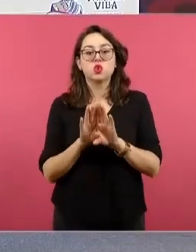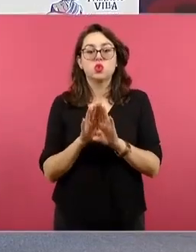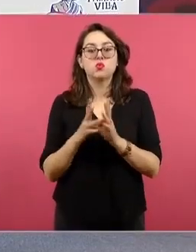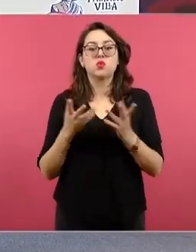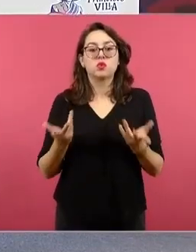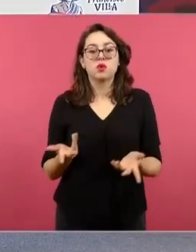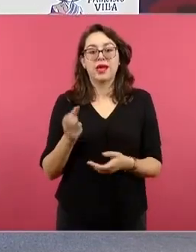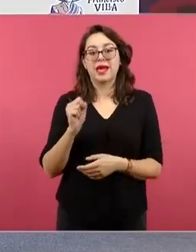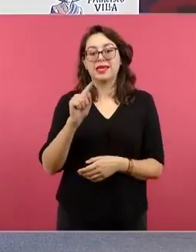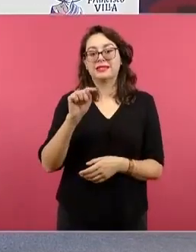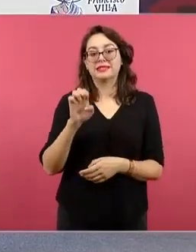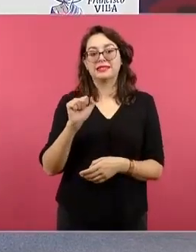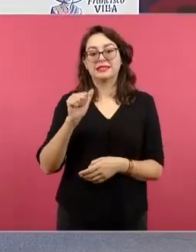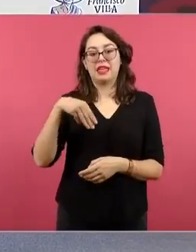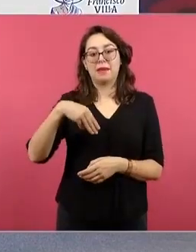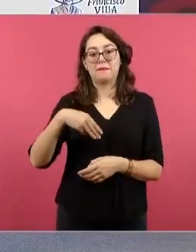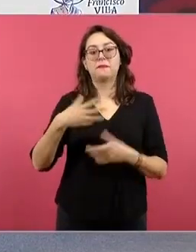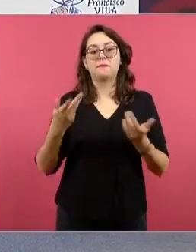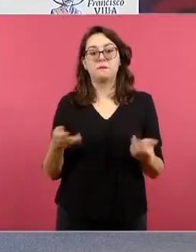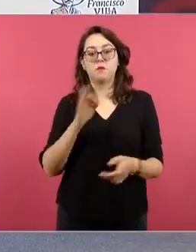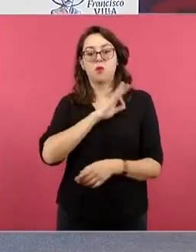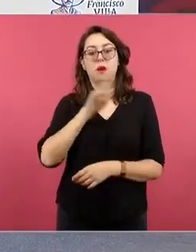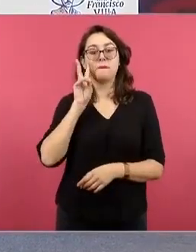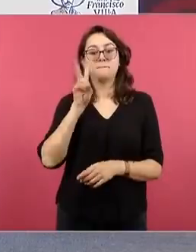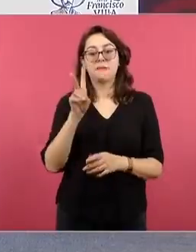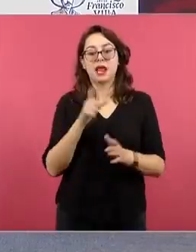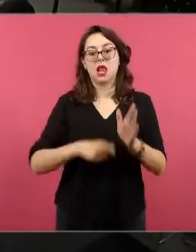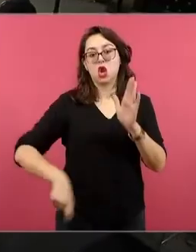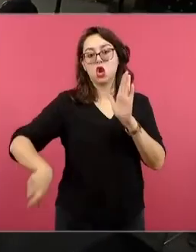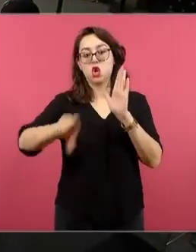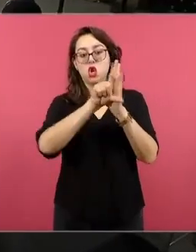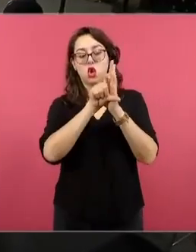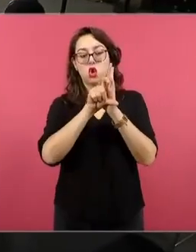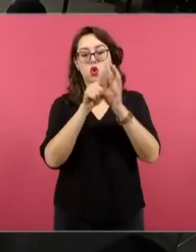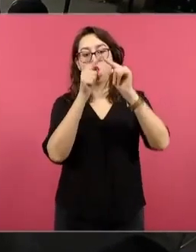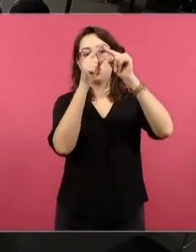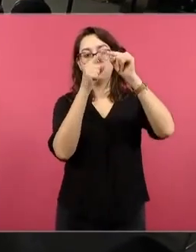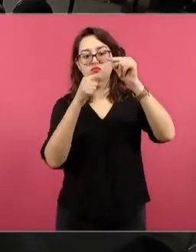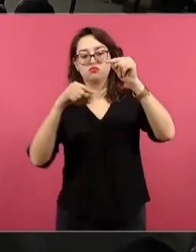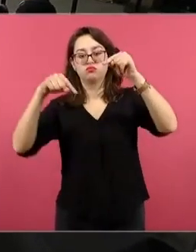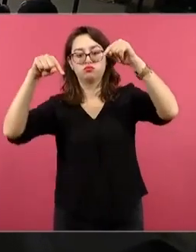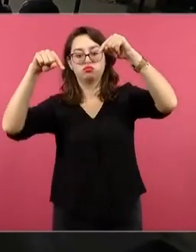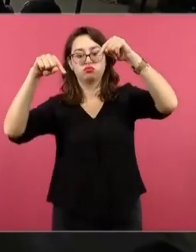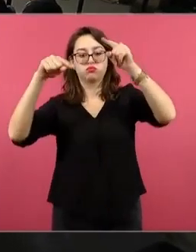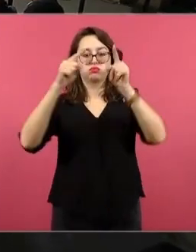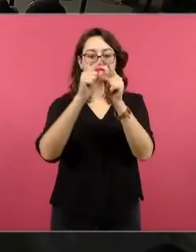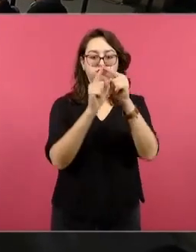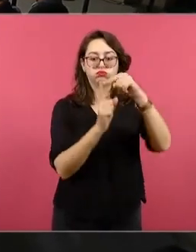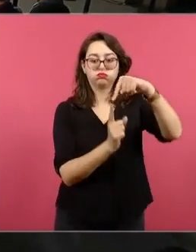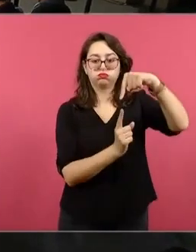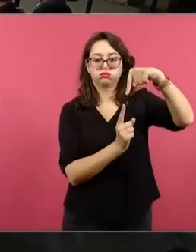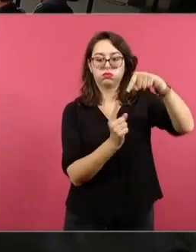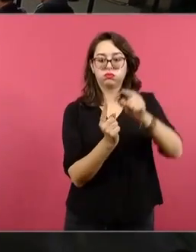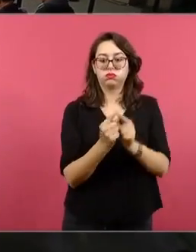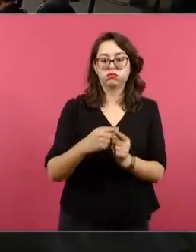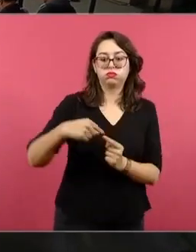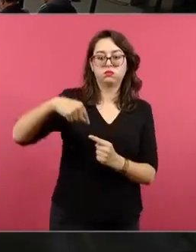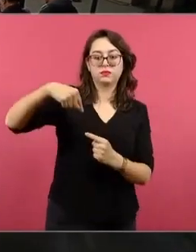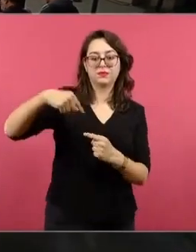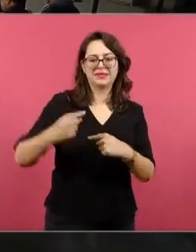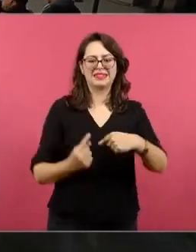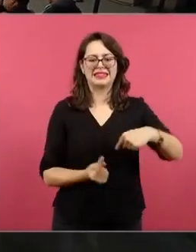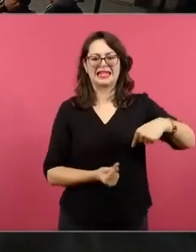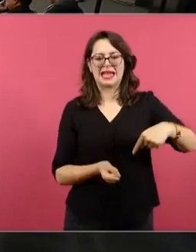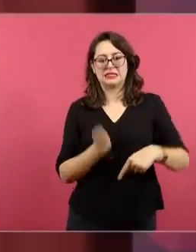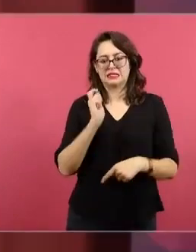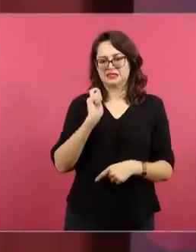formativo tiene este logo. El logo, para los que nos están escuchando, tiene una forma que tú le puedes dar ese significado y ese